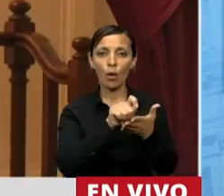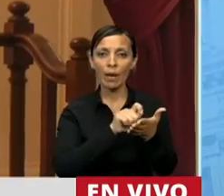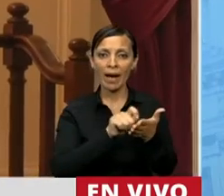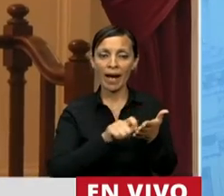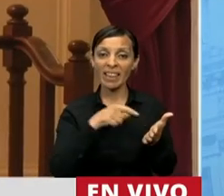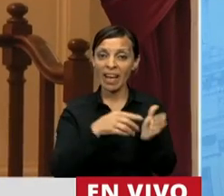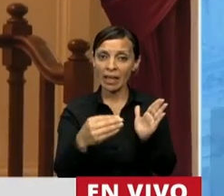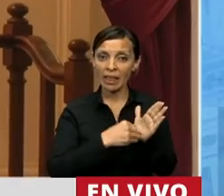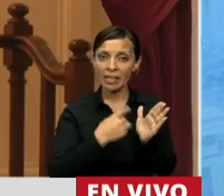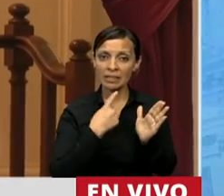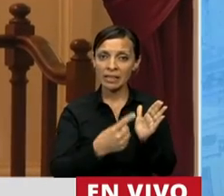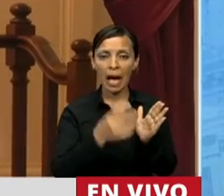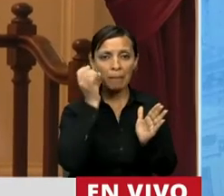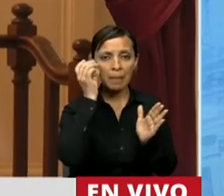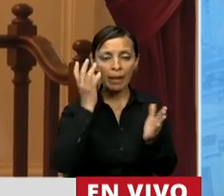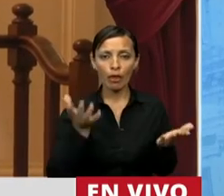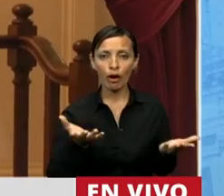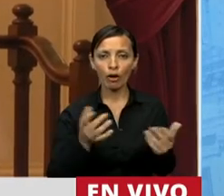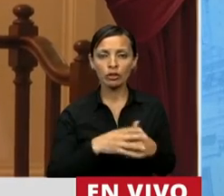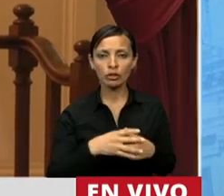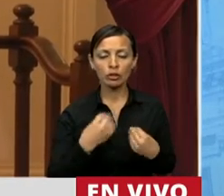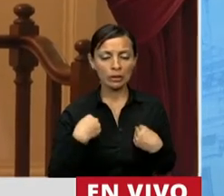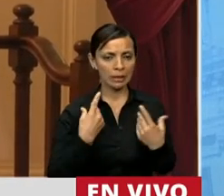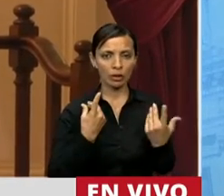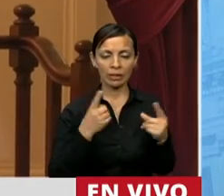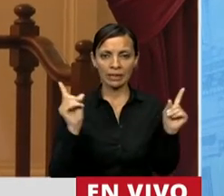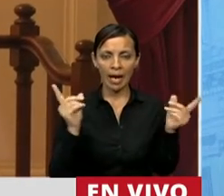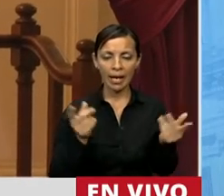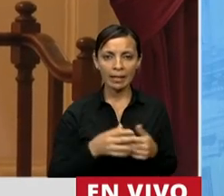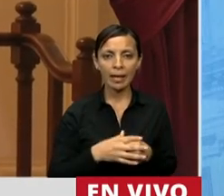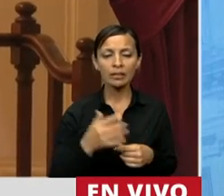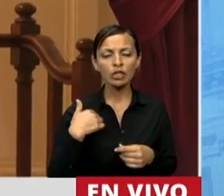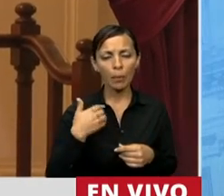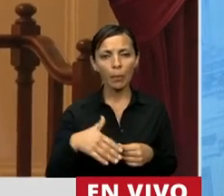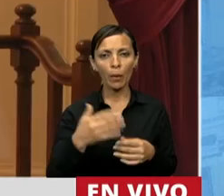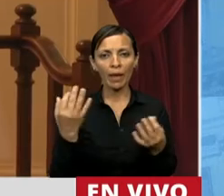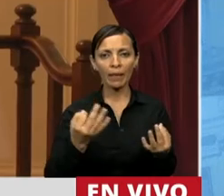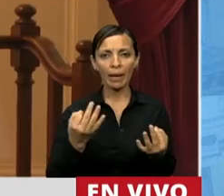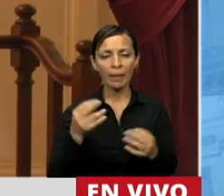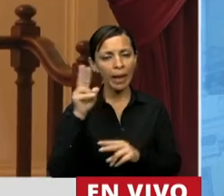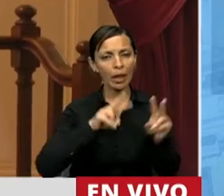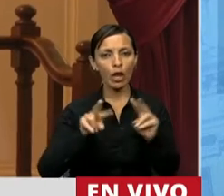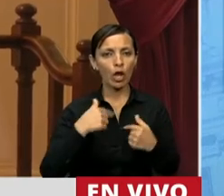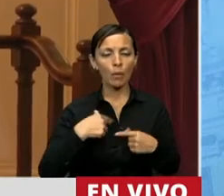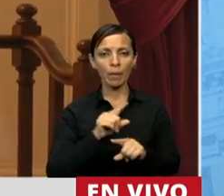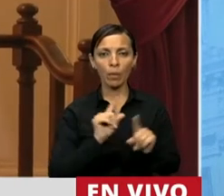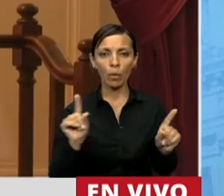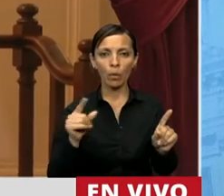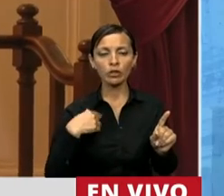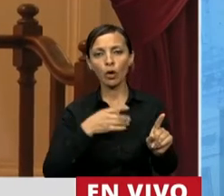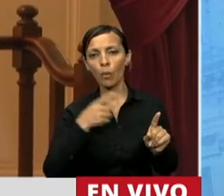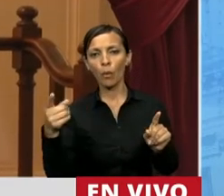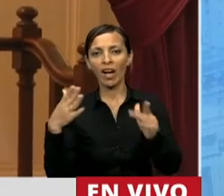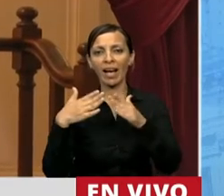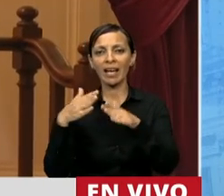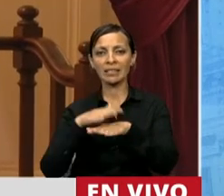decía, perdón, vos sos extraño, voy a estar bien, no me busquen, voy a casa de